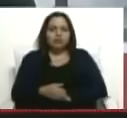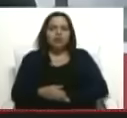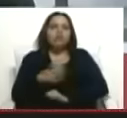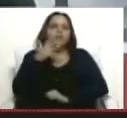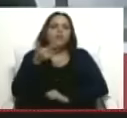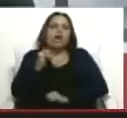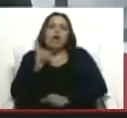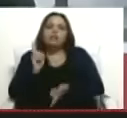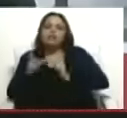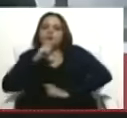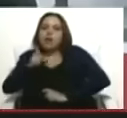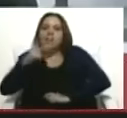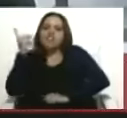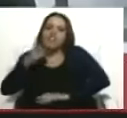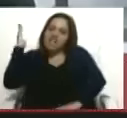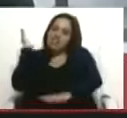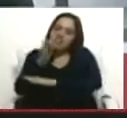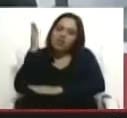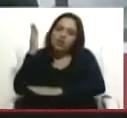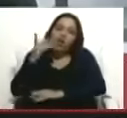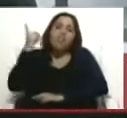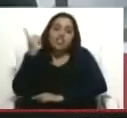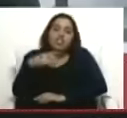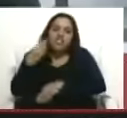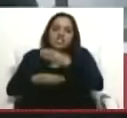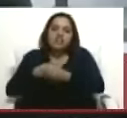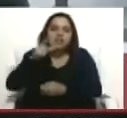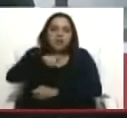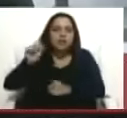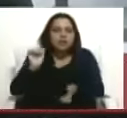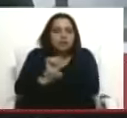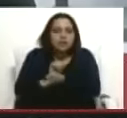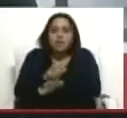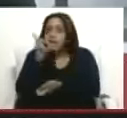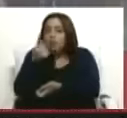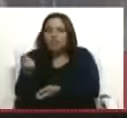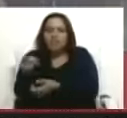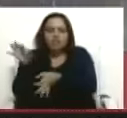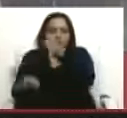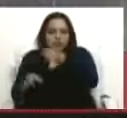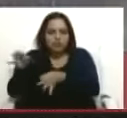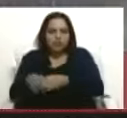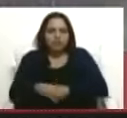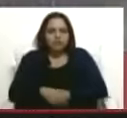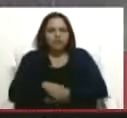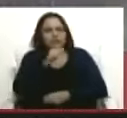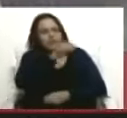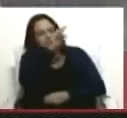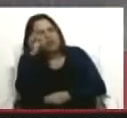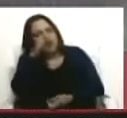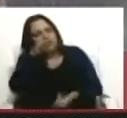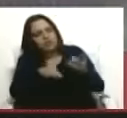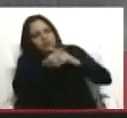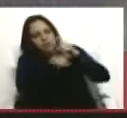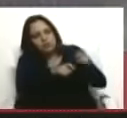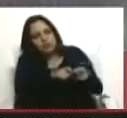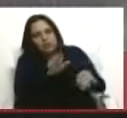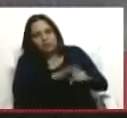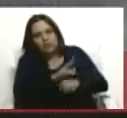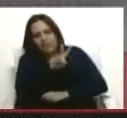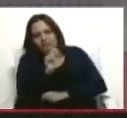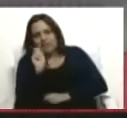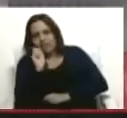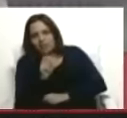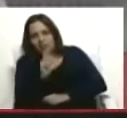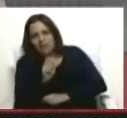el delito, que exista la sanción, que exista el castigo, que no haya impunidad. Fiscal, última pregunta, porque ya estamos llegando a los 20 minutos.